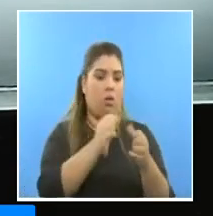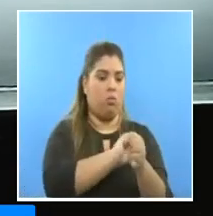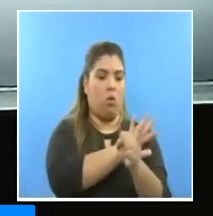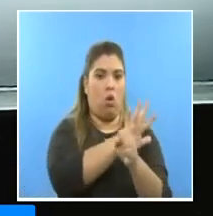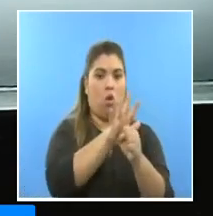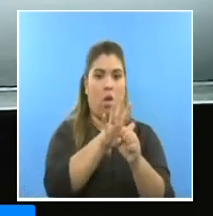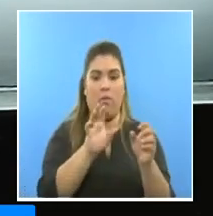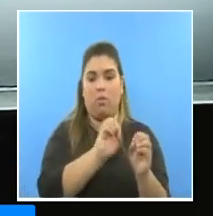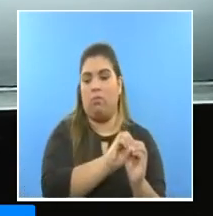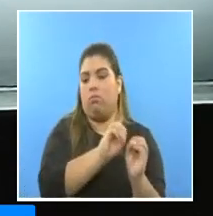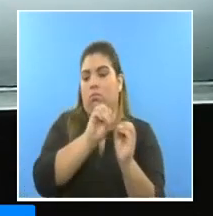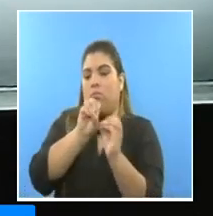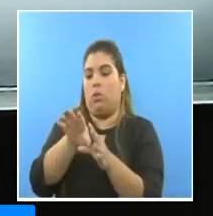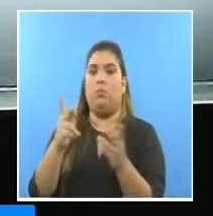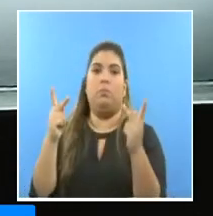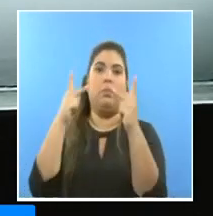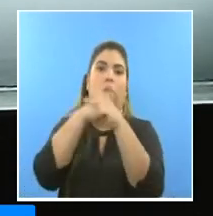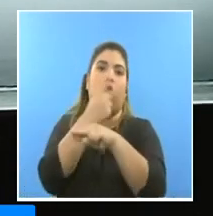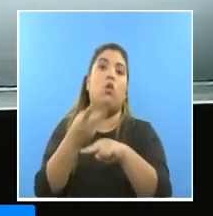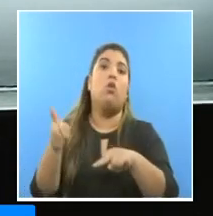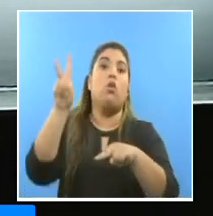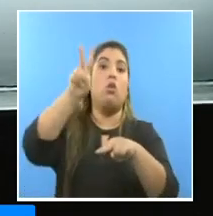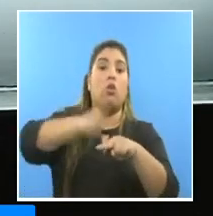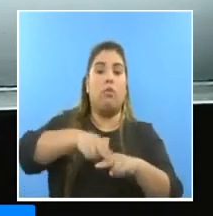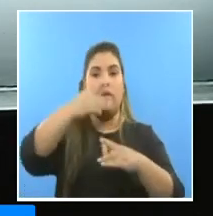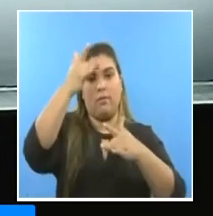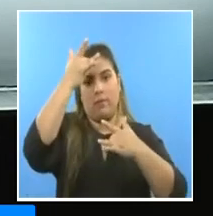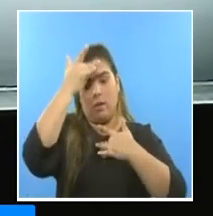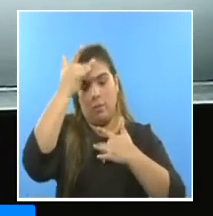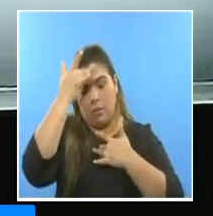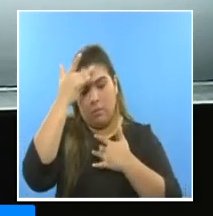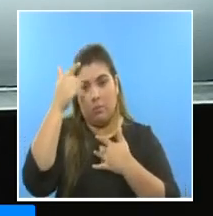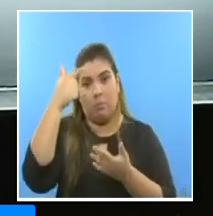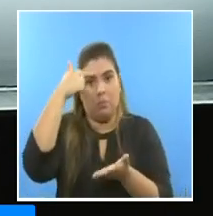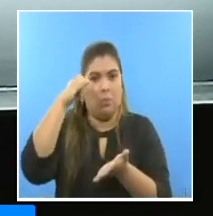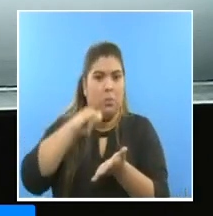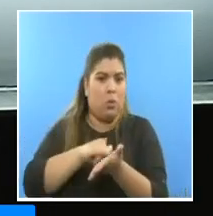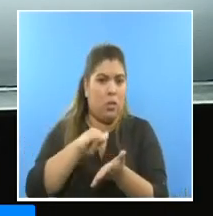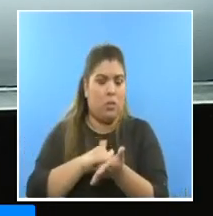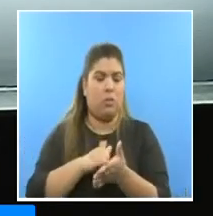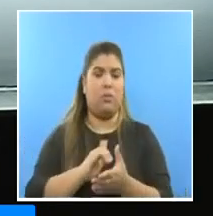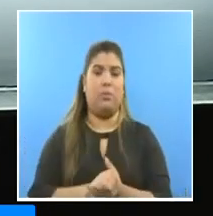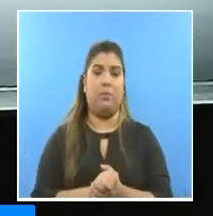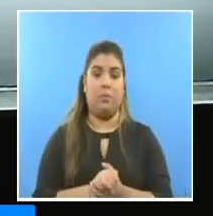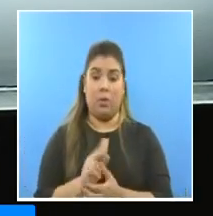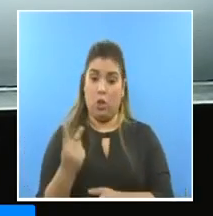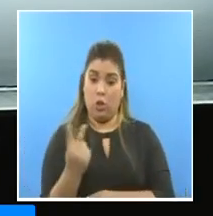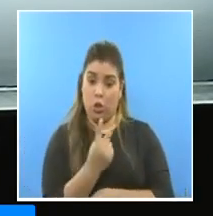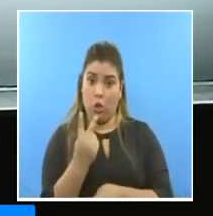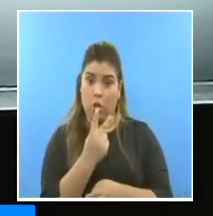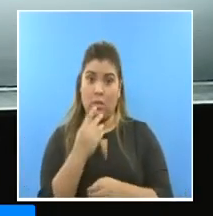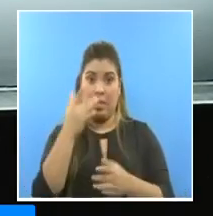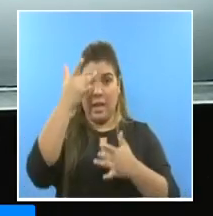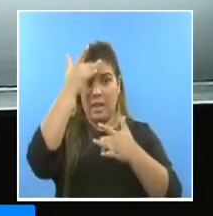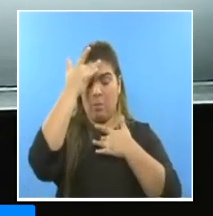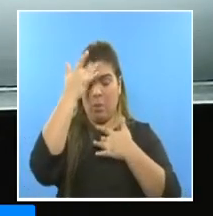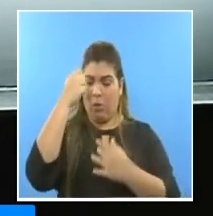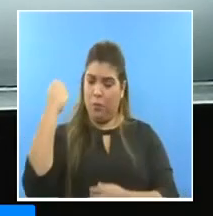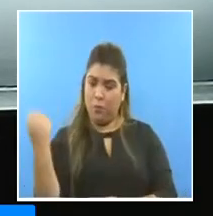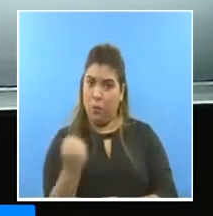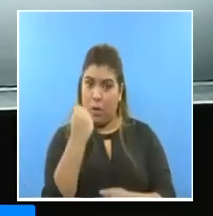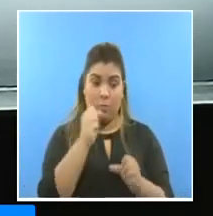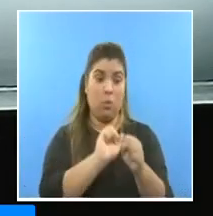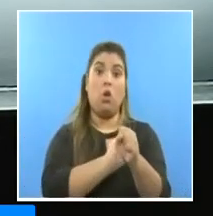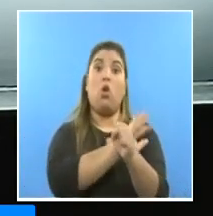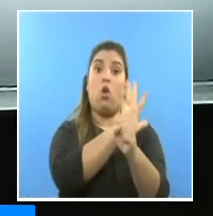lleno de pacientes con enfermedades crónicas y a estas dos pandemias la producida por el virus